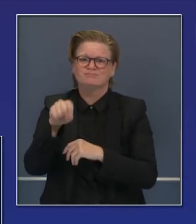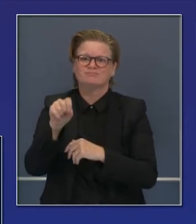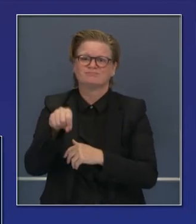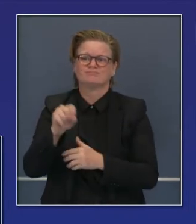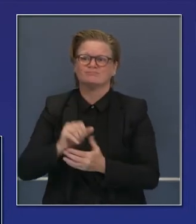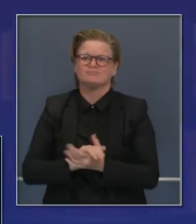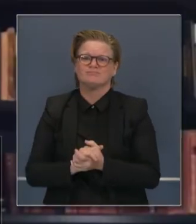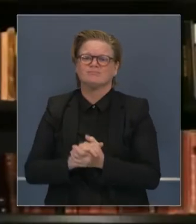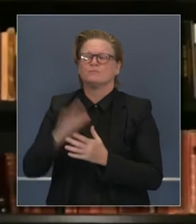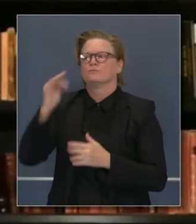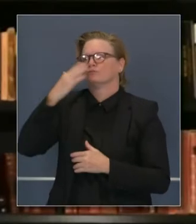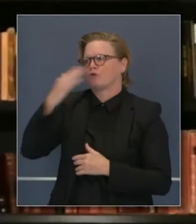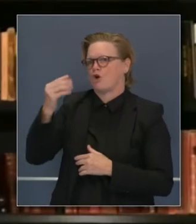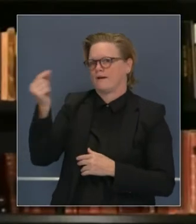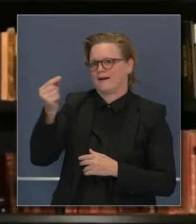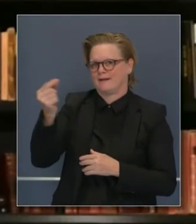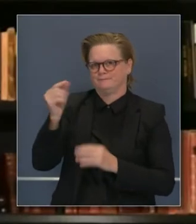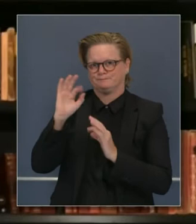doctor Gally, por su respuesta.